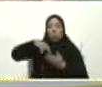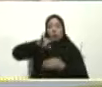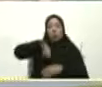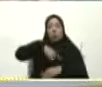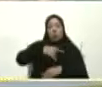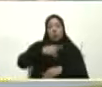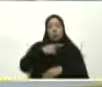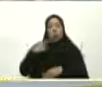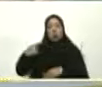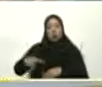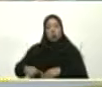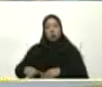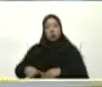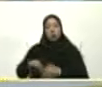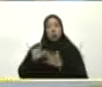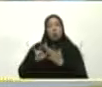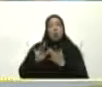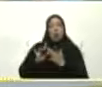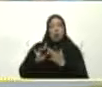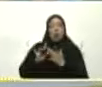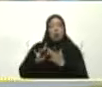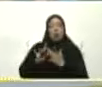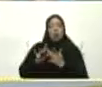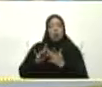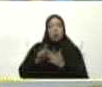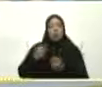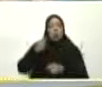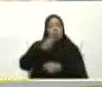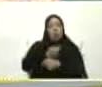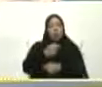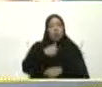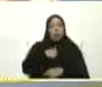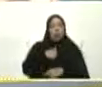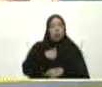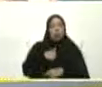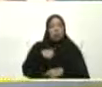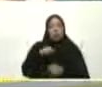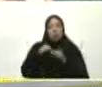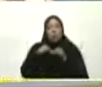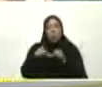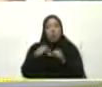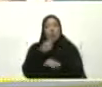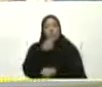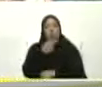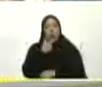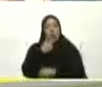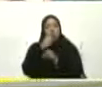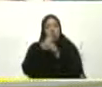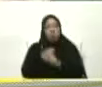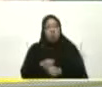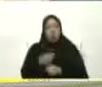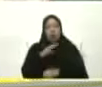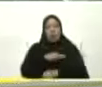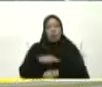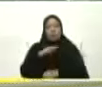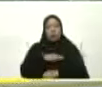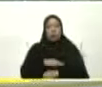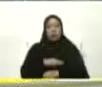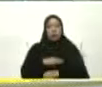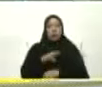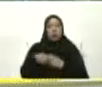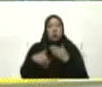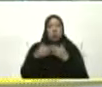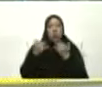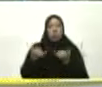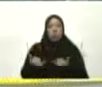De Shanghai Yo siempre digo Que el que llega A esta universidad Llega para quedarse Y esperemos esperemos que la misión Hasta